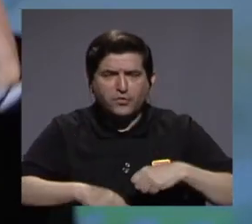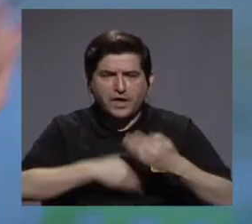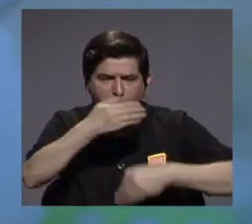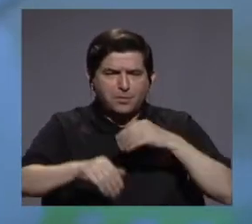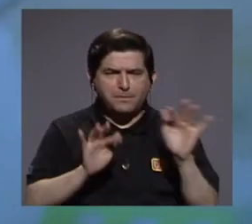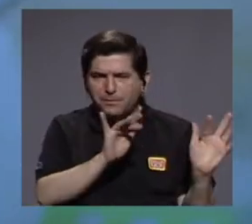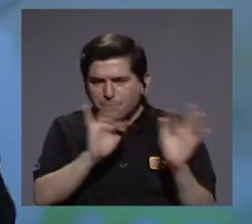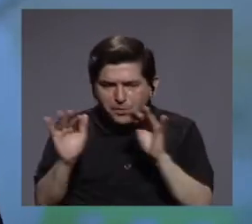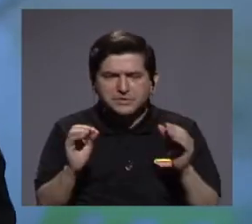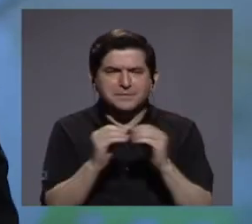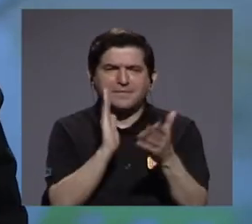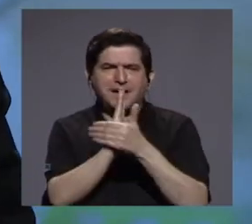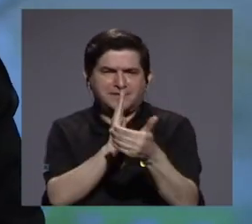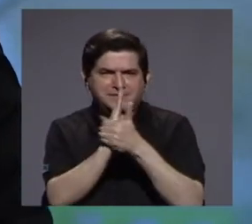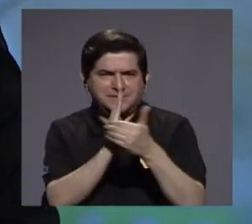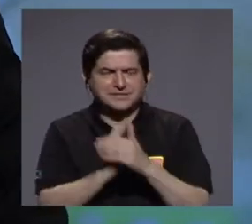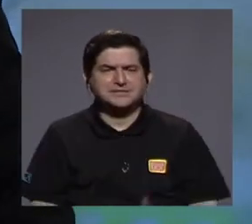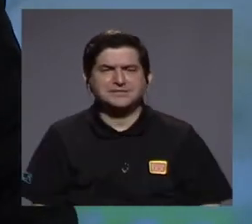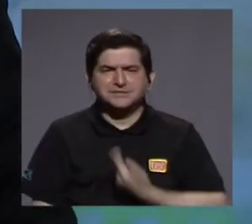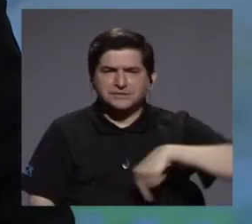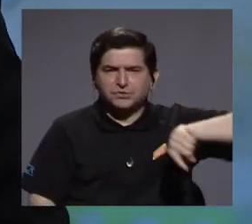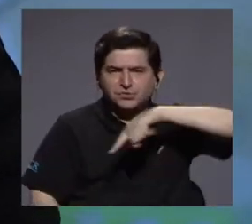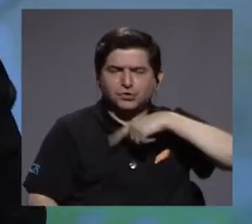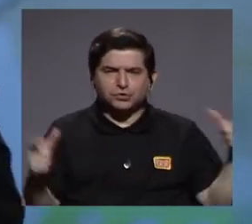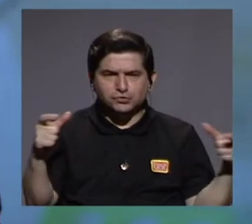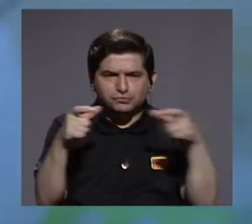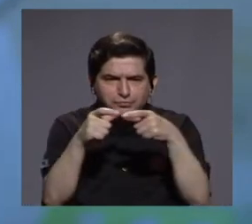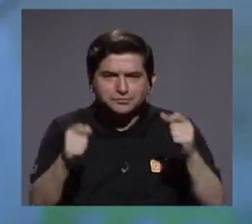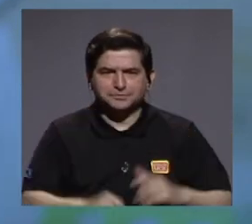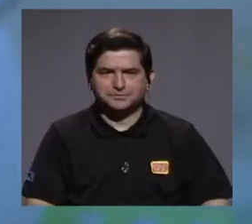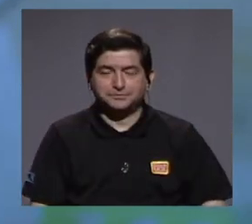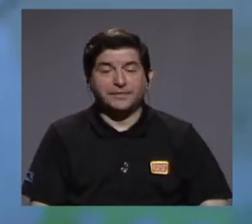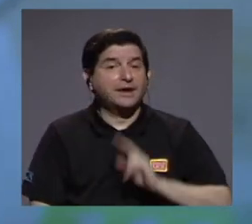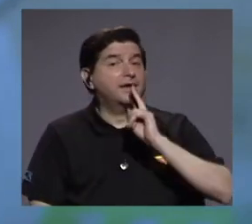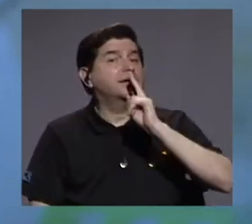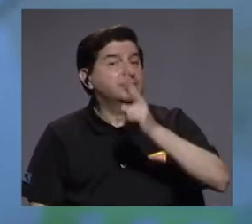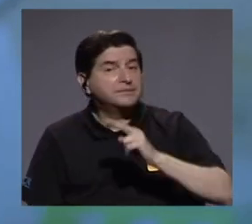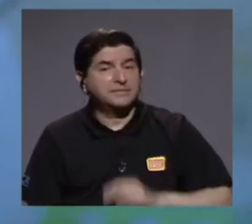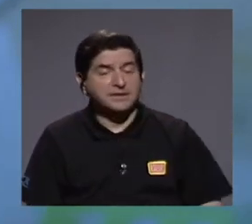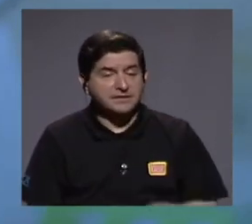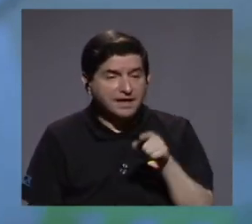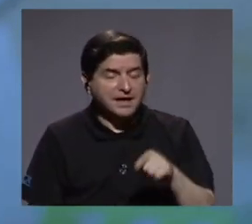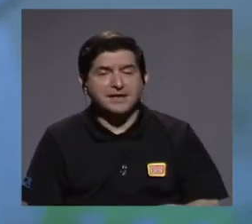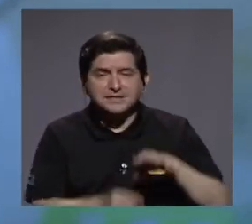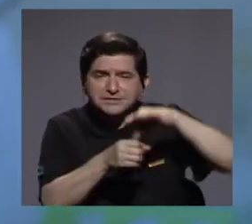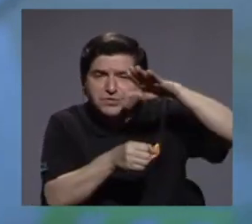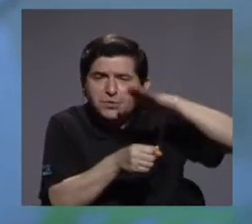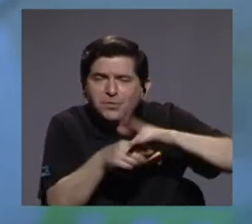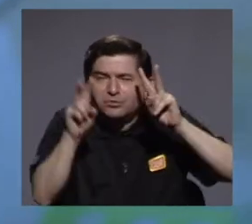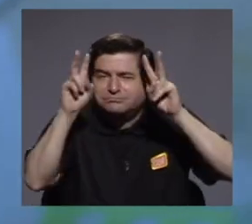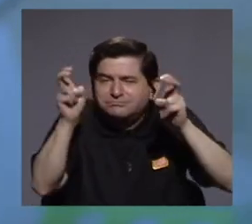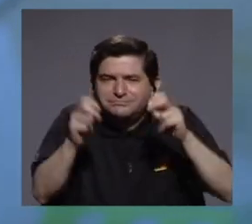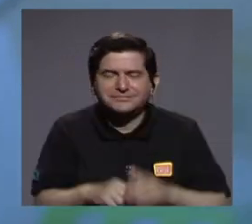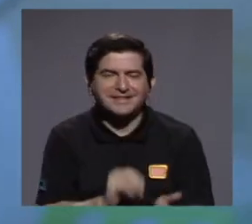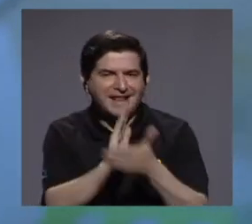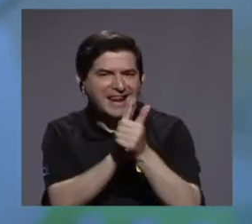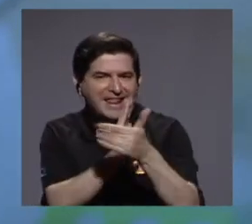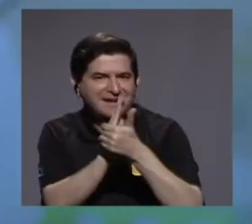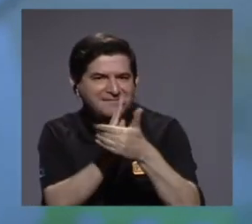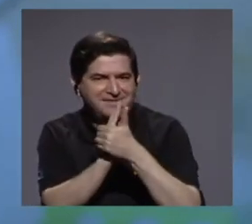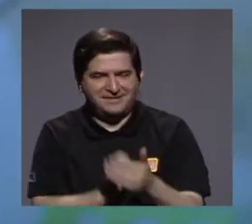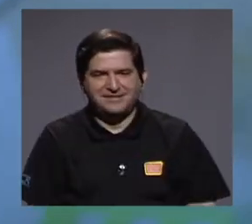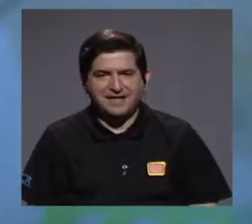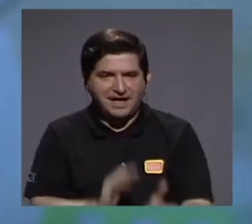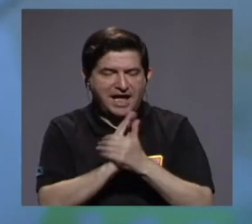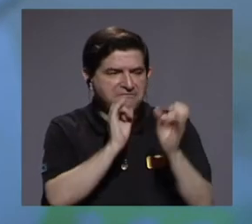mayores capacidades de poder estar interconectados. Y ciertamente esa semilla que representa el talento, un